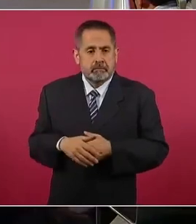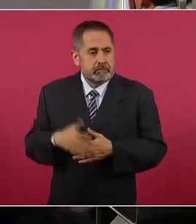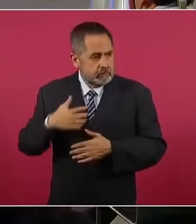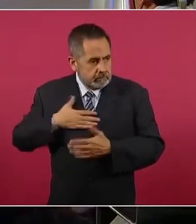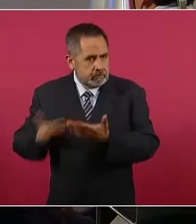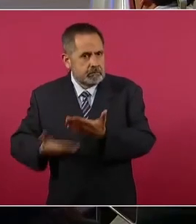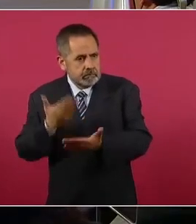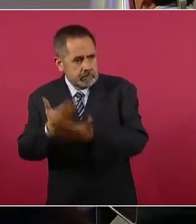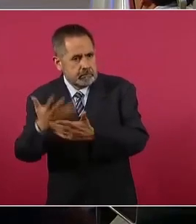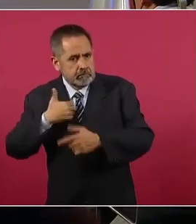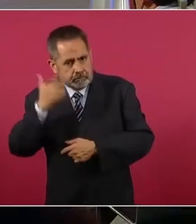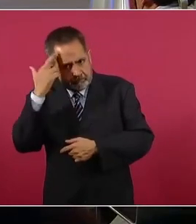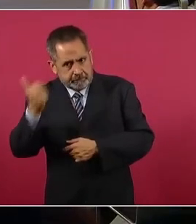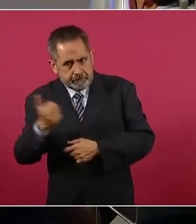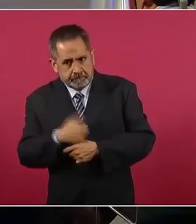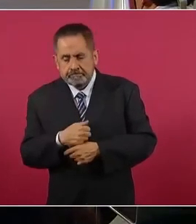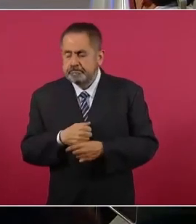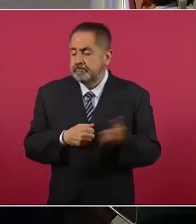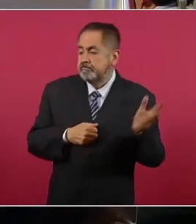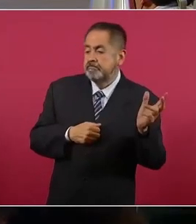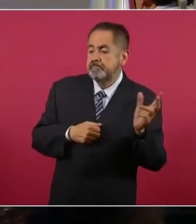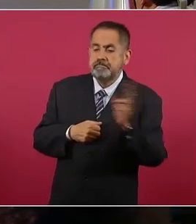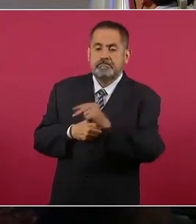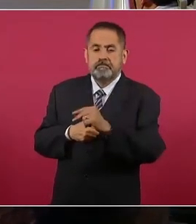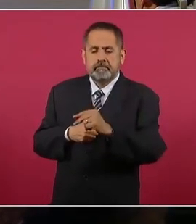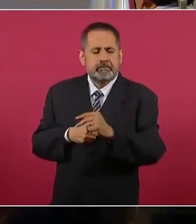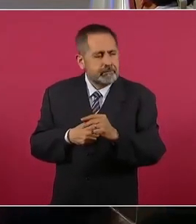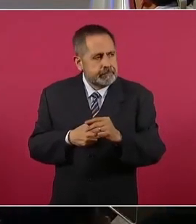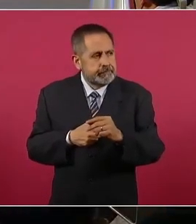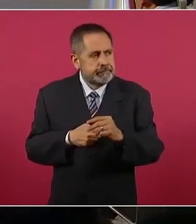fundada petición. Eso tampoco se olvida.